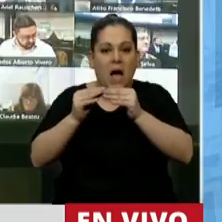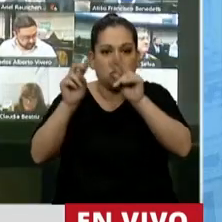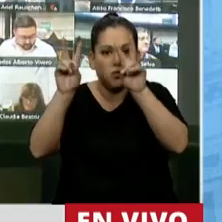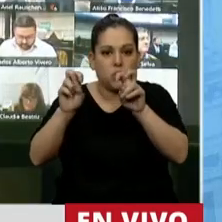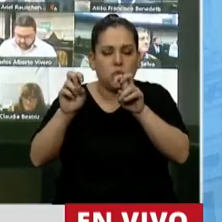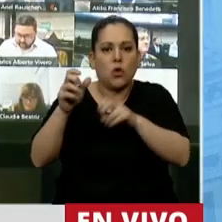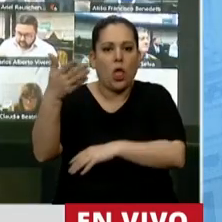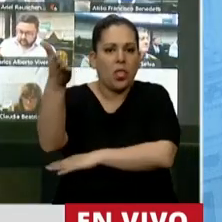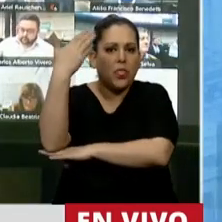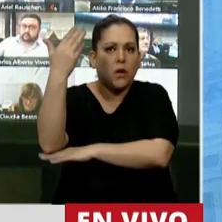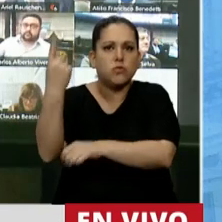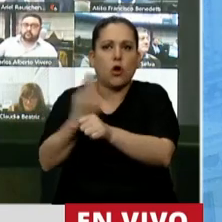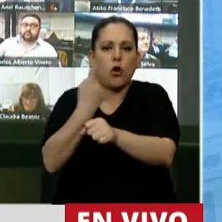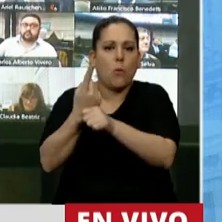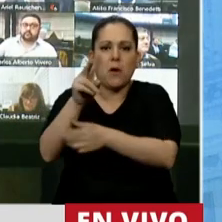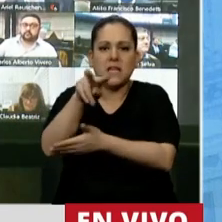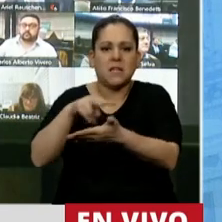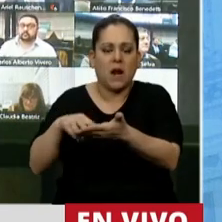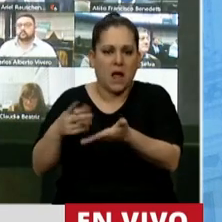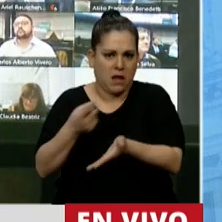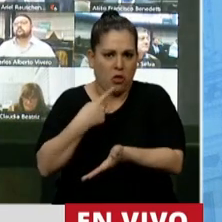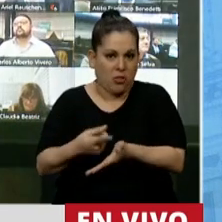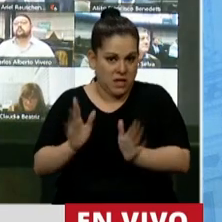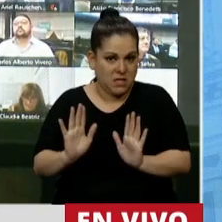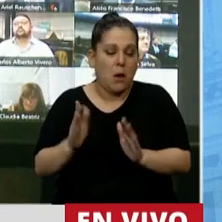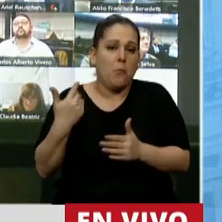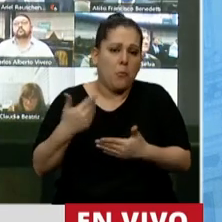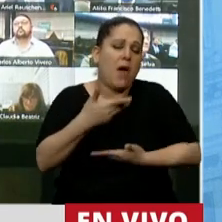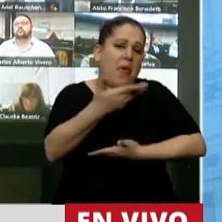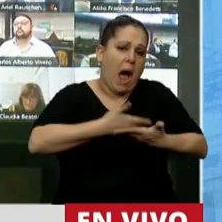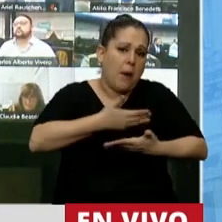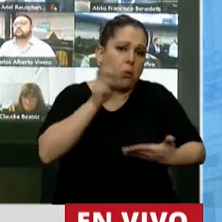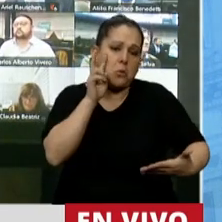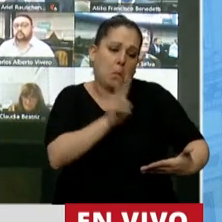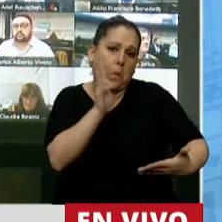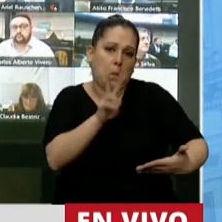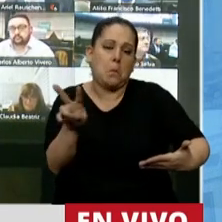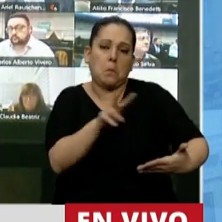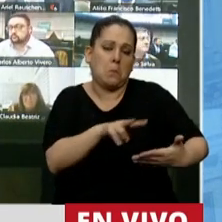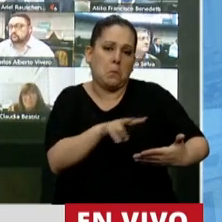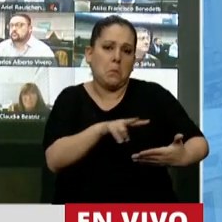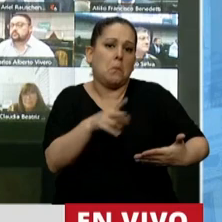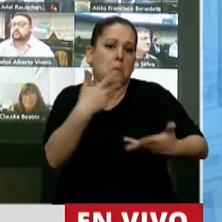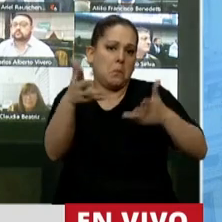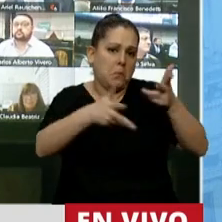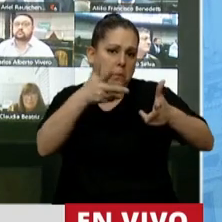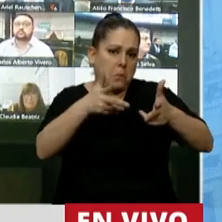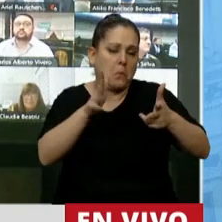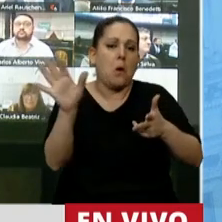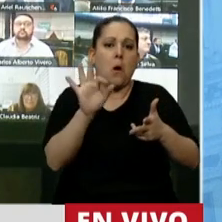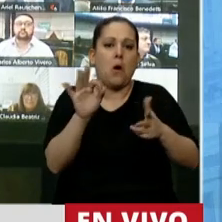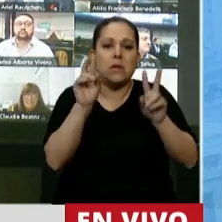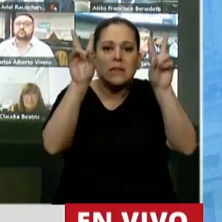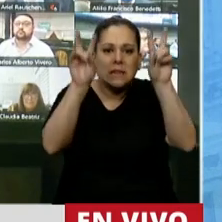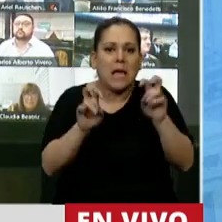discursos no podrán ser leídos. Se podrán utilizar apuntes y leer citas o documentos breves directamente relacionados con el asunto en